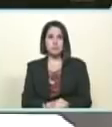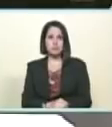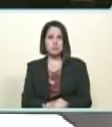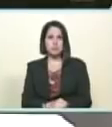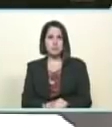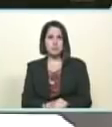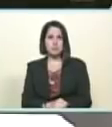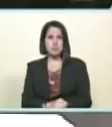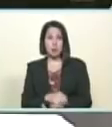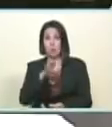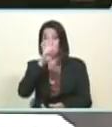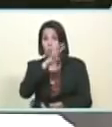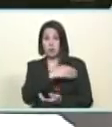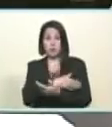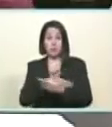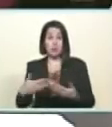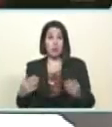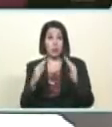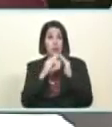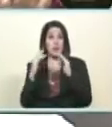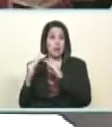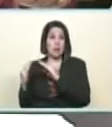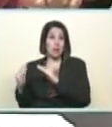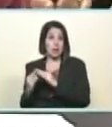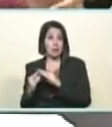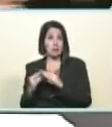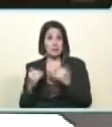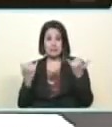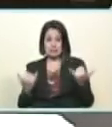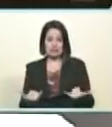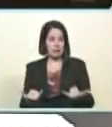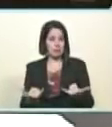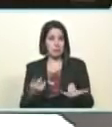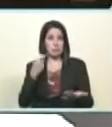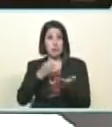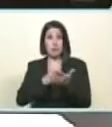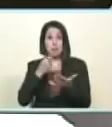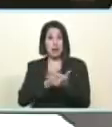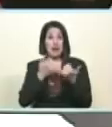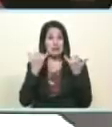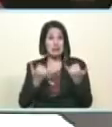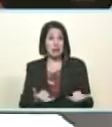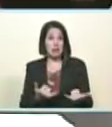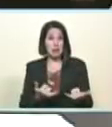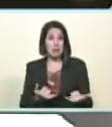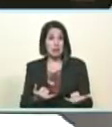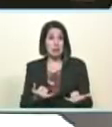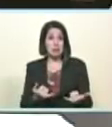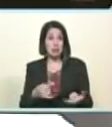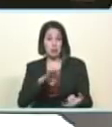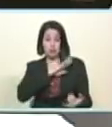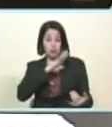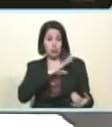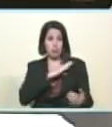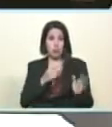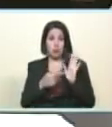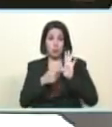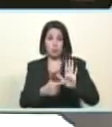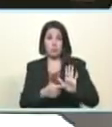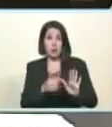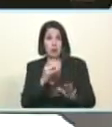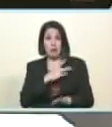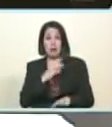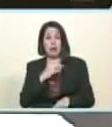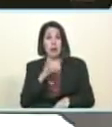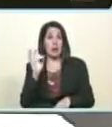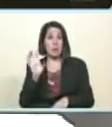cuatro millones de hogares arranca ya a través de un carnet de